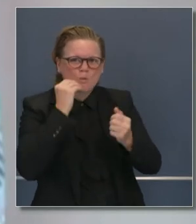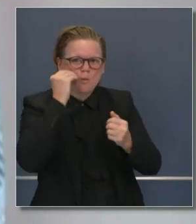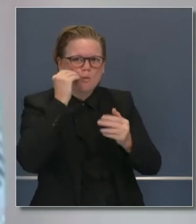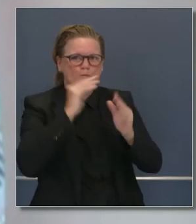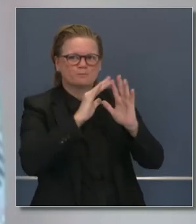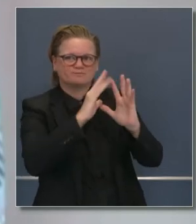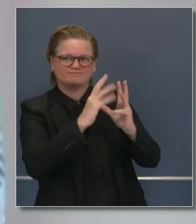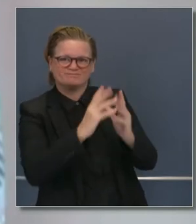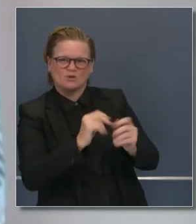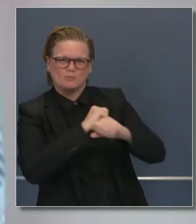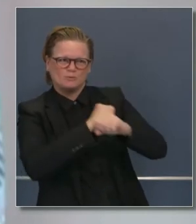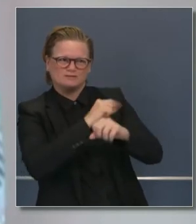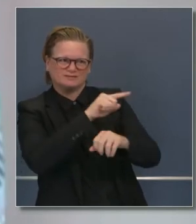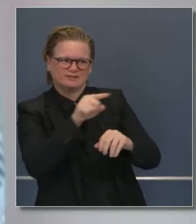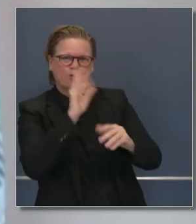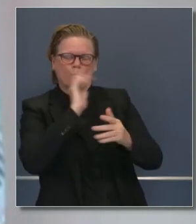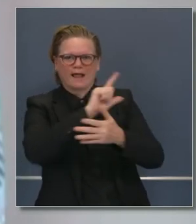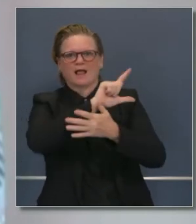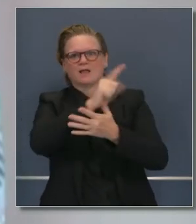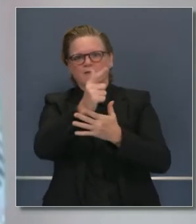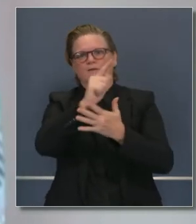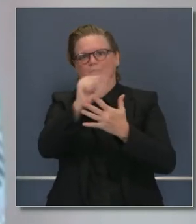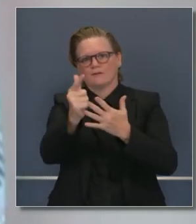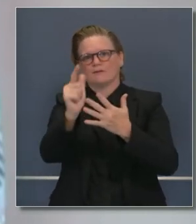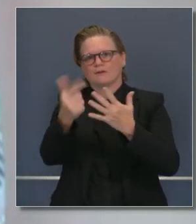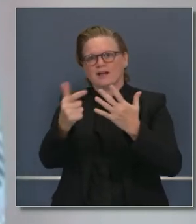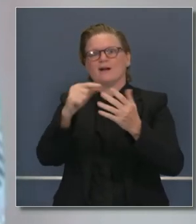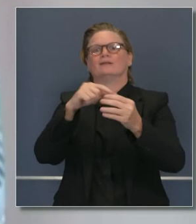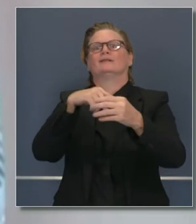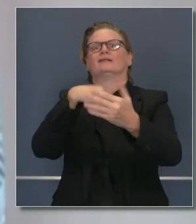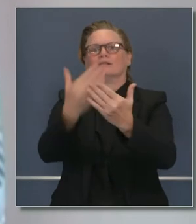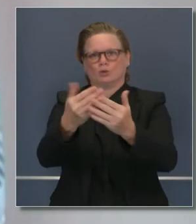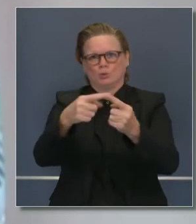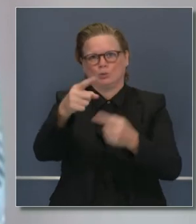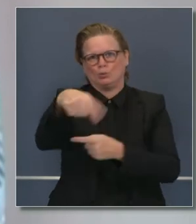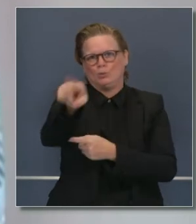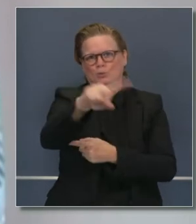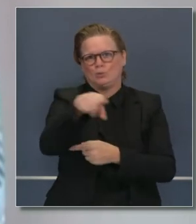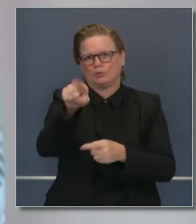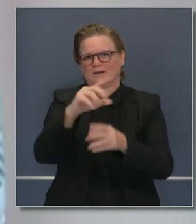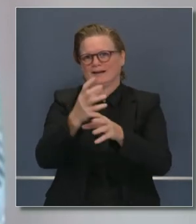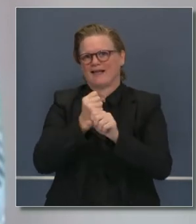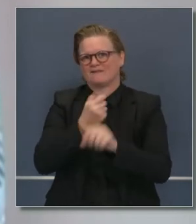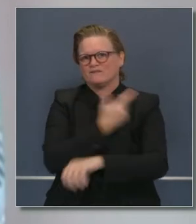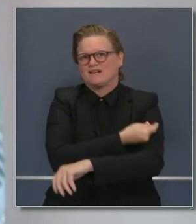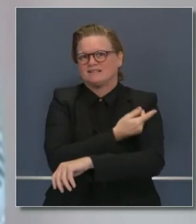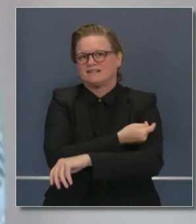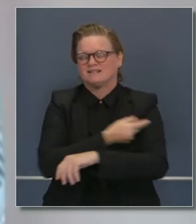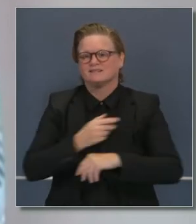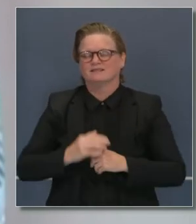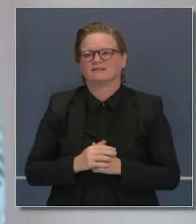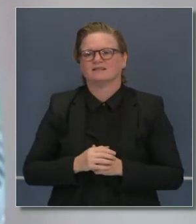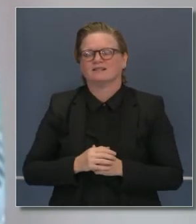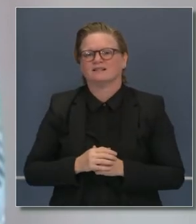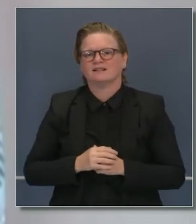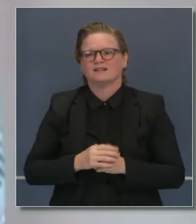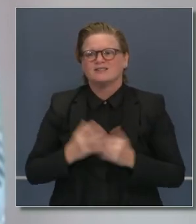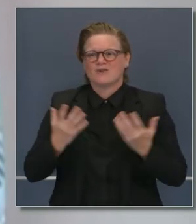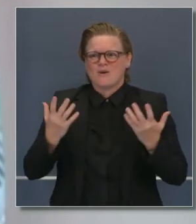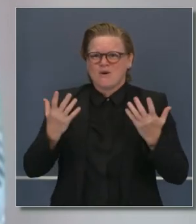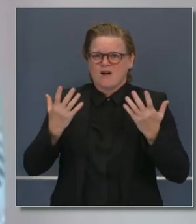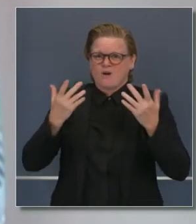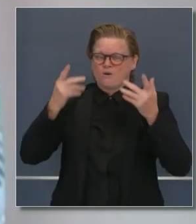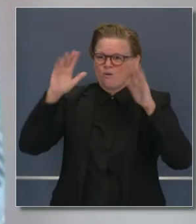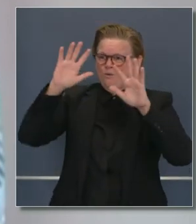más que la recibirán para protegernos. También otro hecho es que viendo el mapa de los Estados Unidos, parece que el clima se desplaza del este